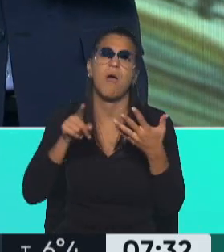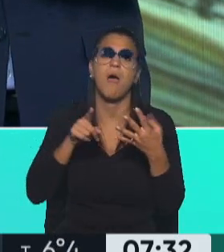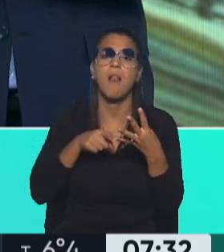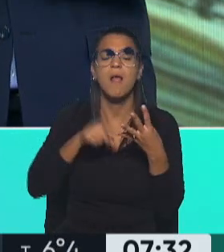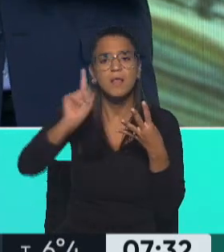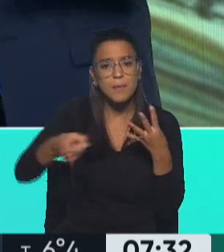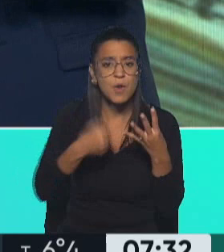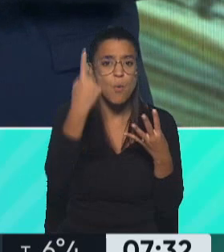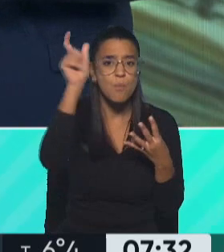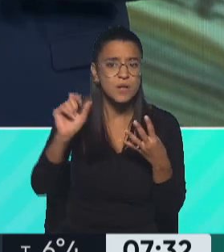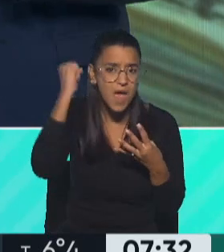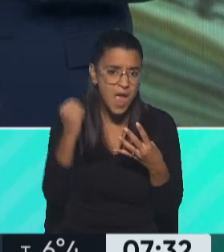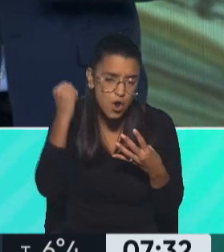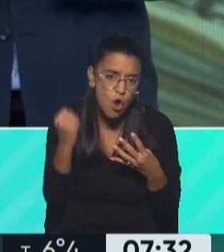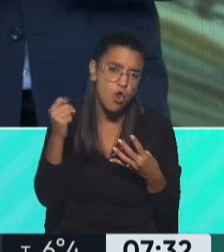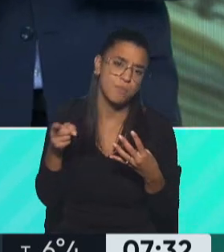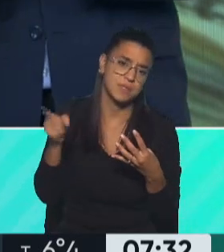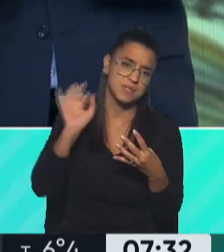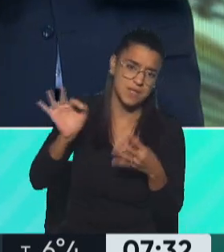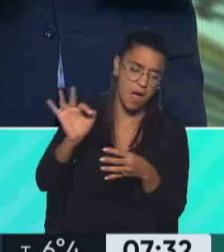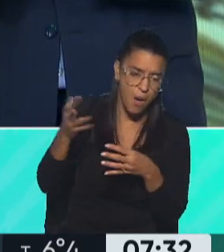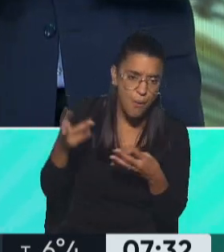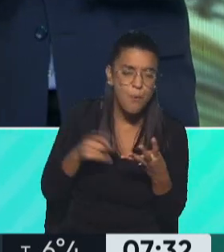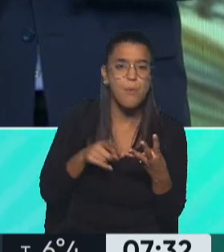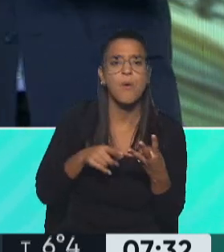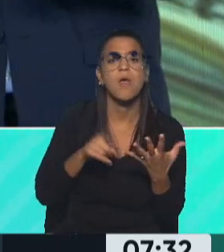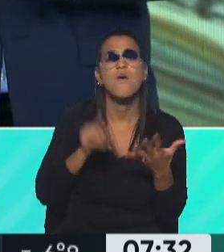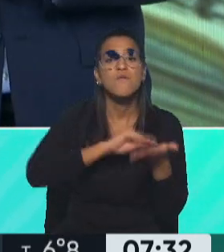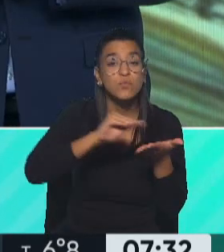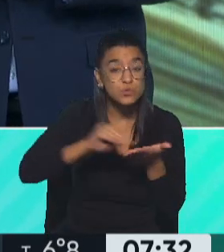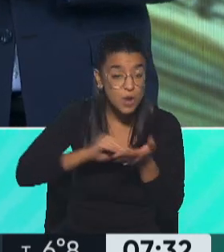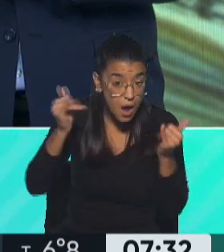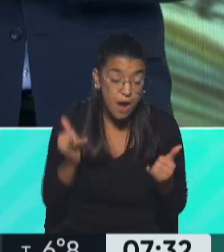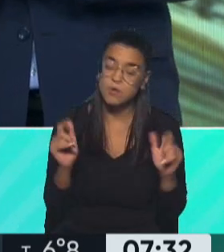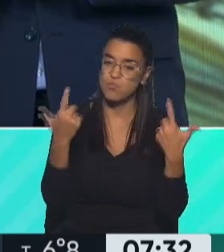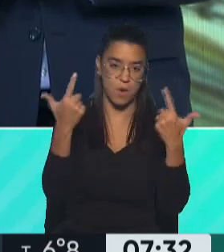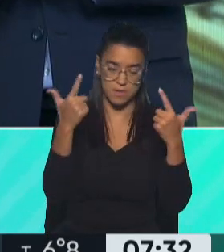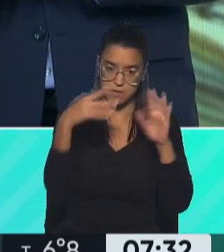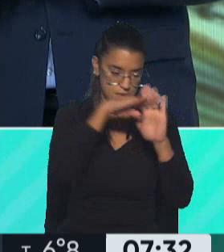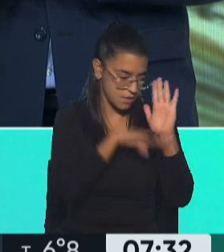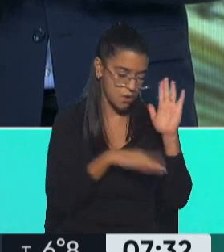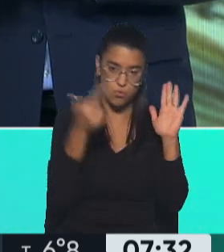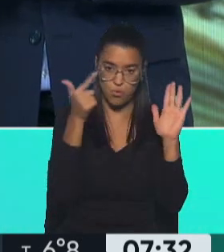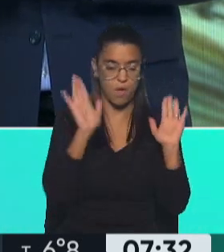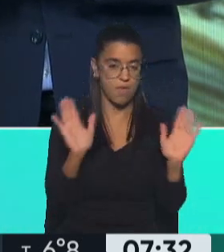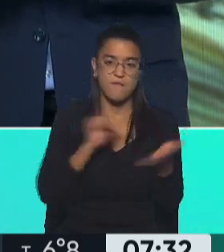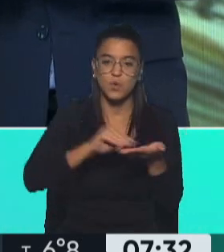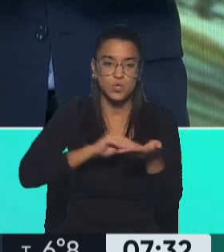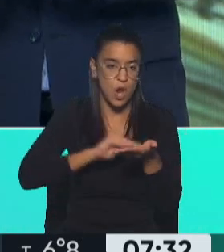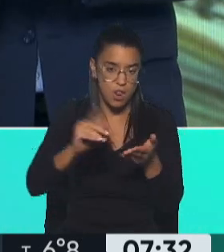incluso un economista de mucho renombre. ¿Hay funcionarios en su momento? ¿Hay funcionarios en no aparecen todavía? No aparecen todavía funcionarios,